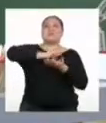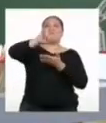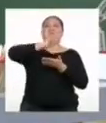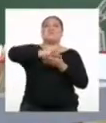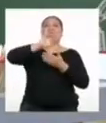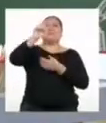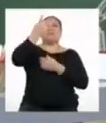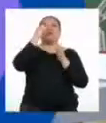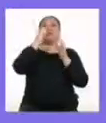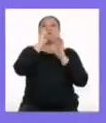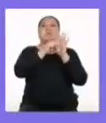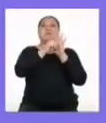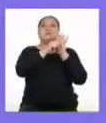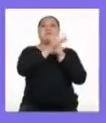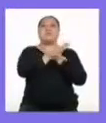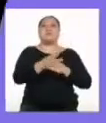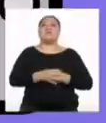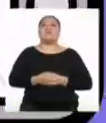¡lancen ese primer video!